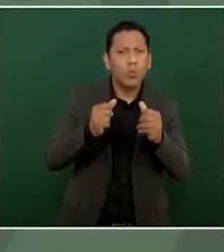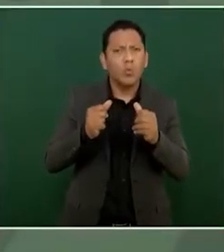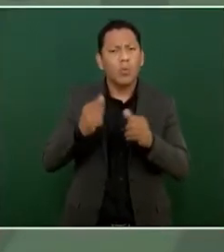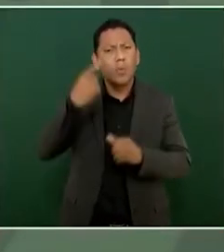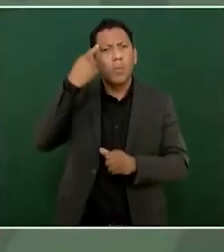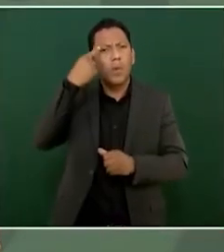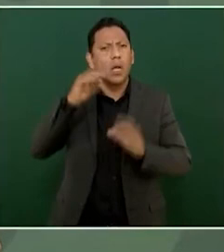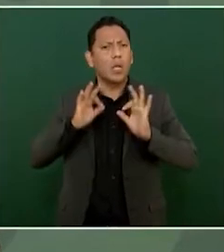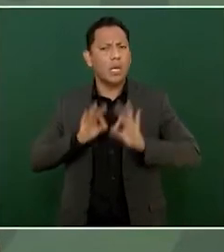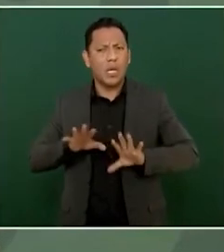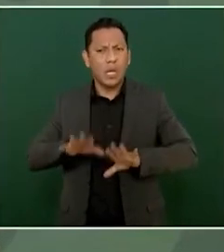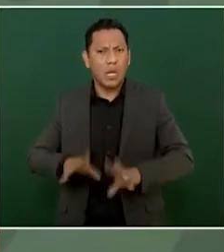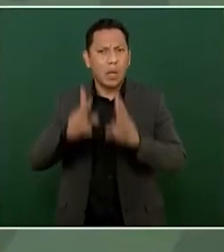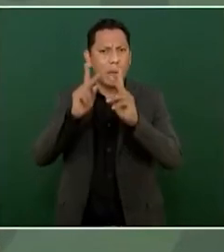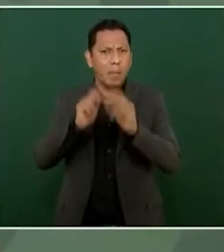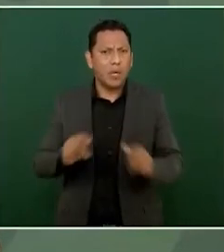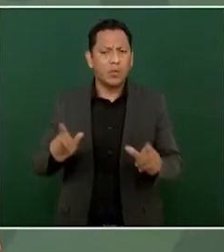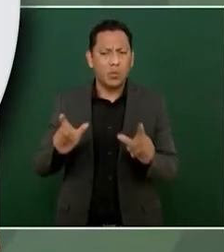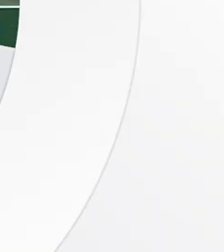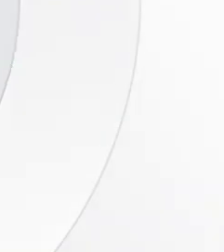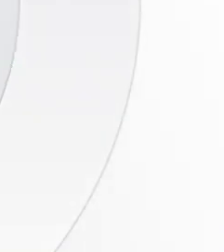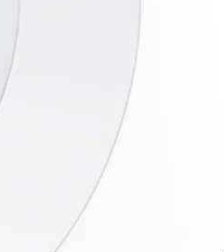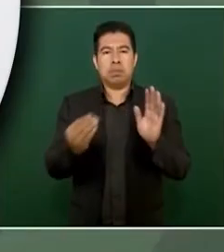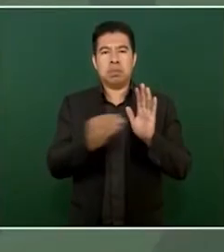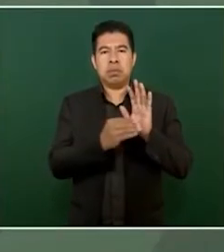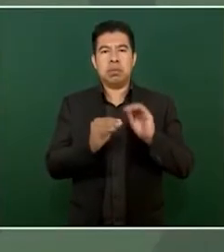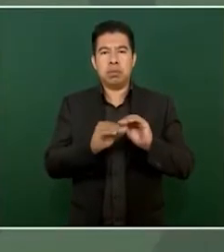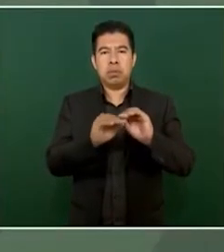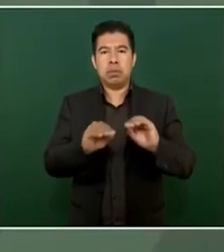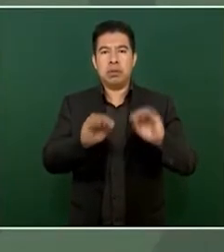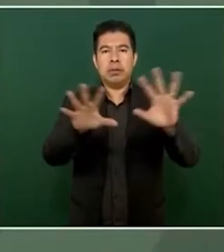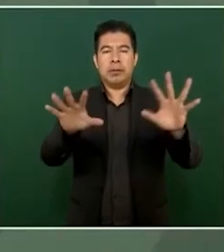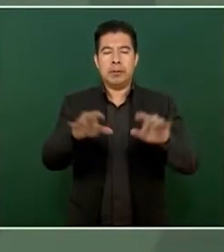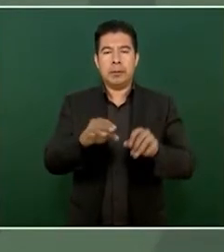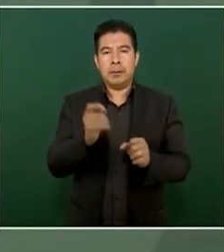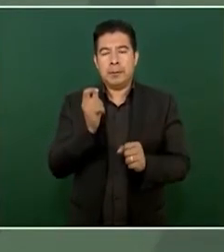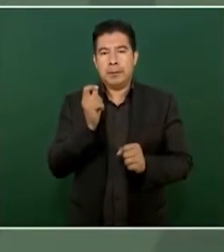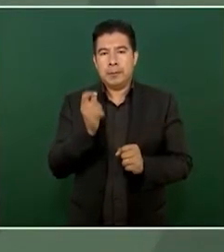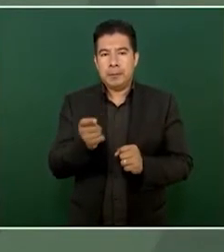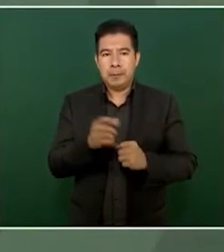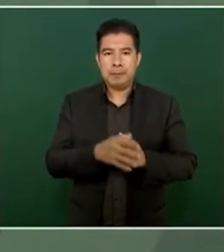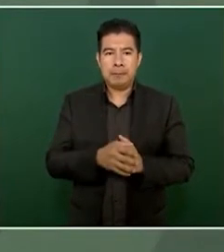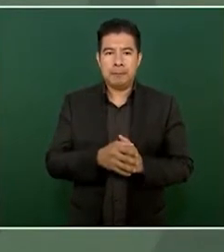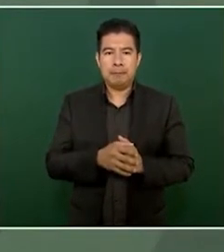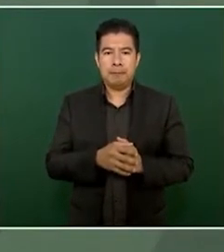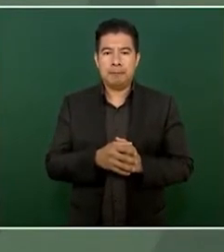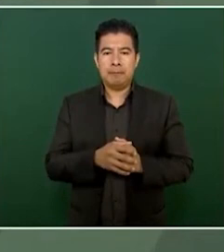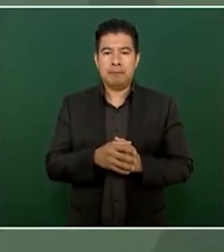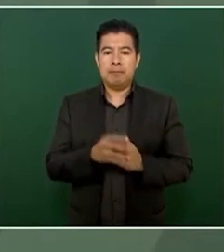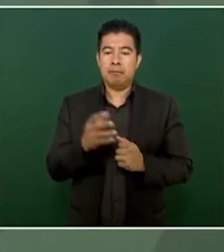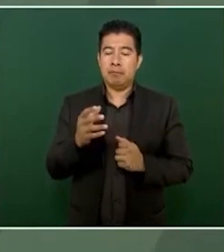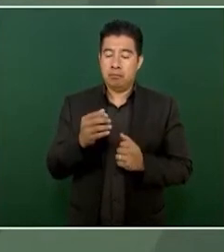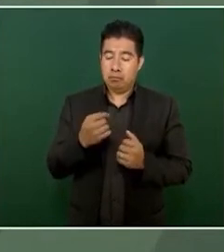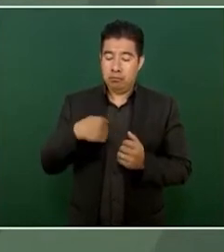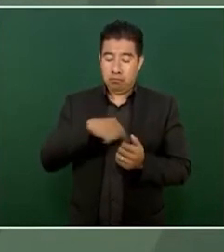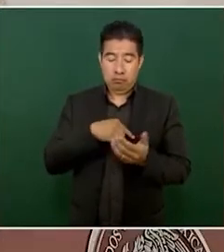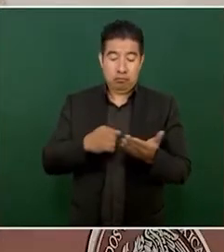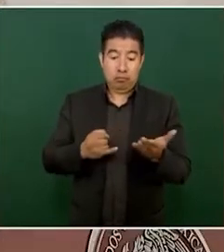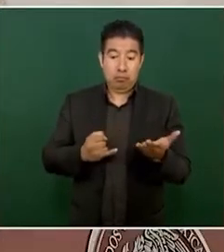la paz en el país. Ante una resolución